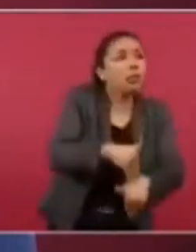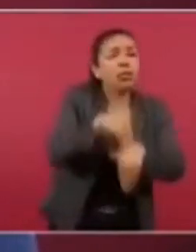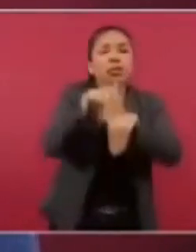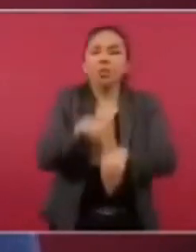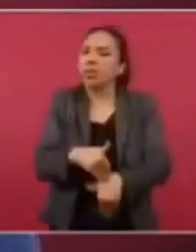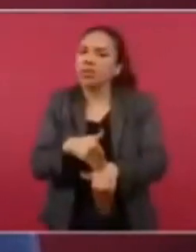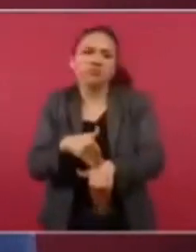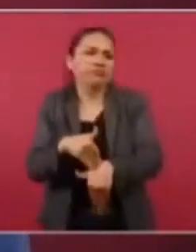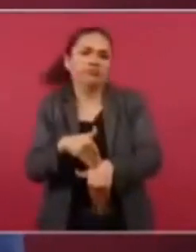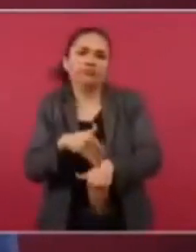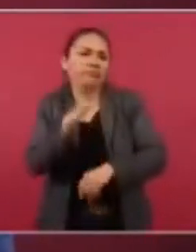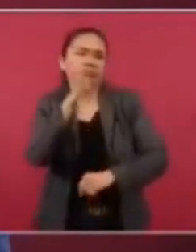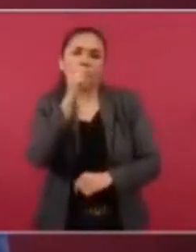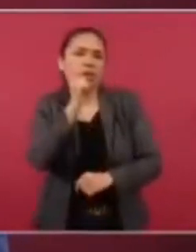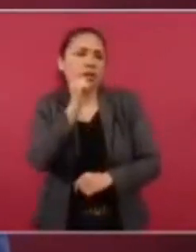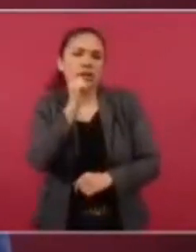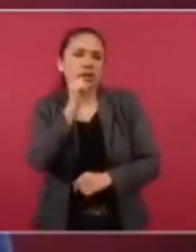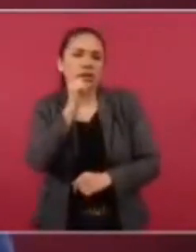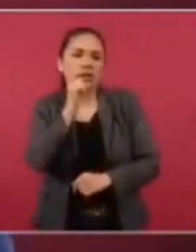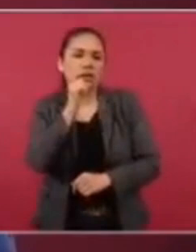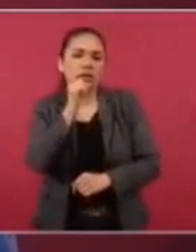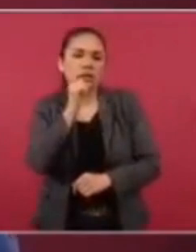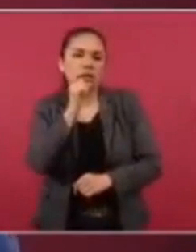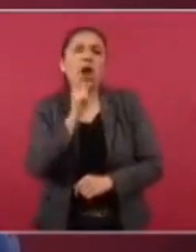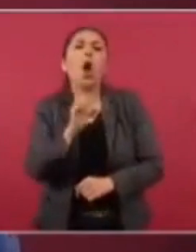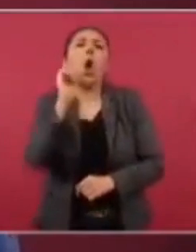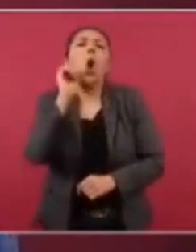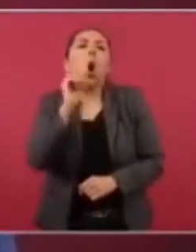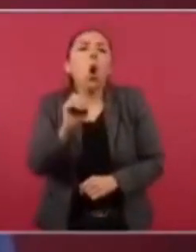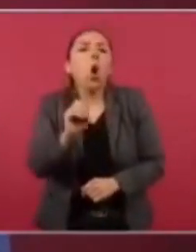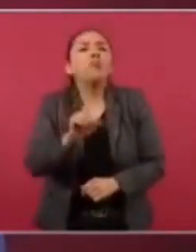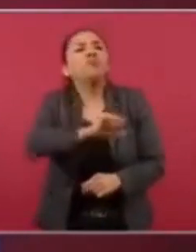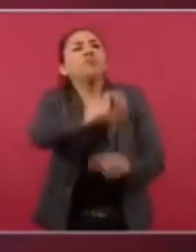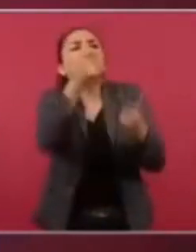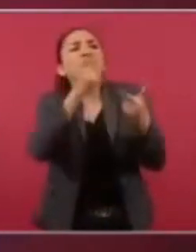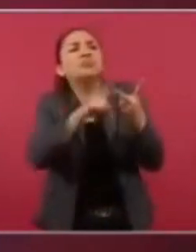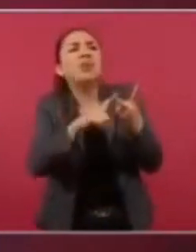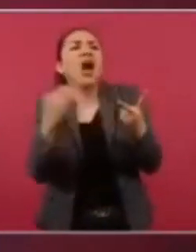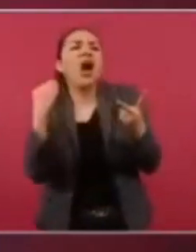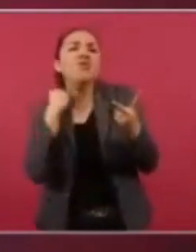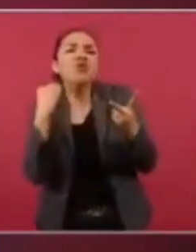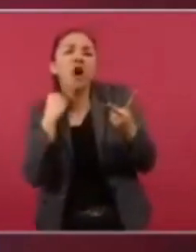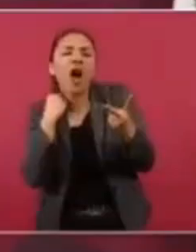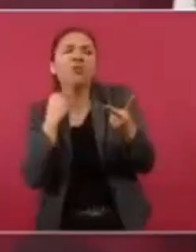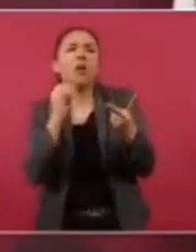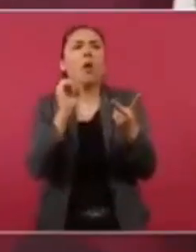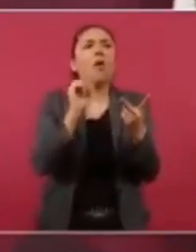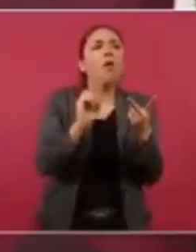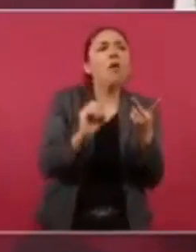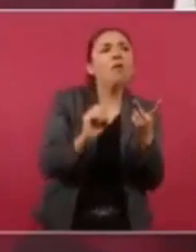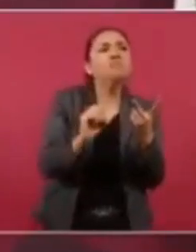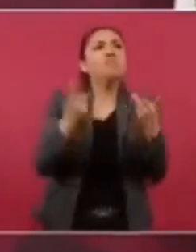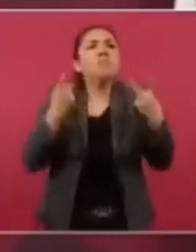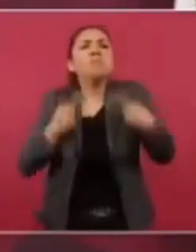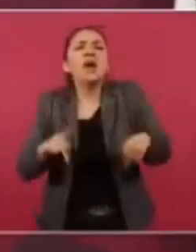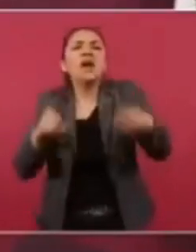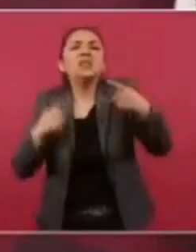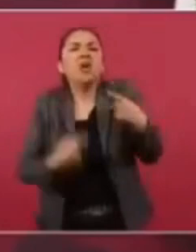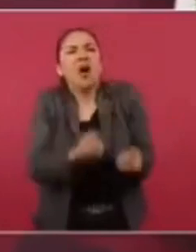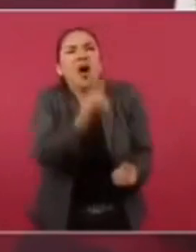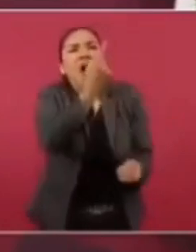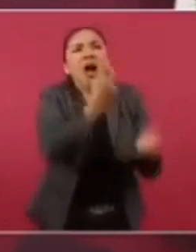abogados o personajes